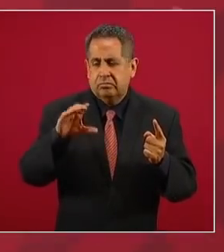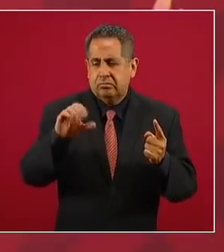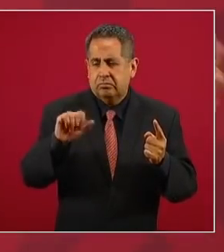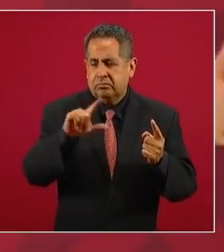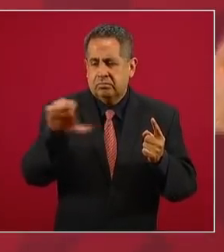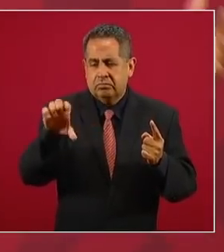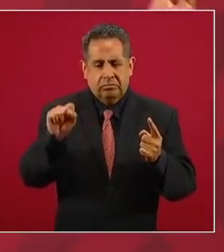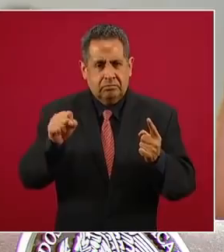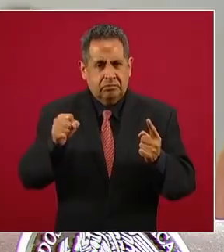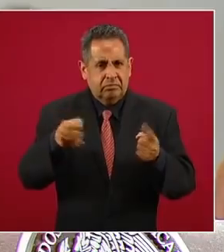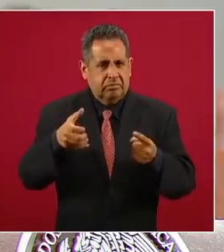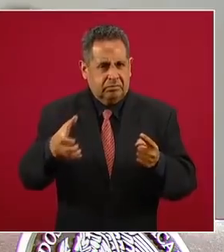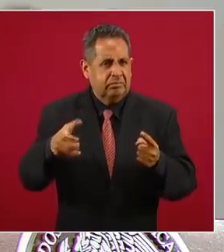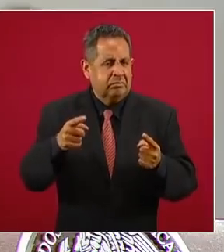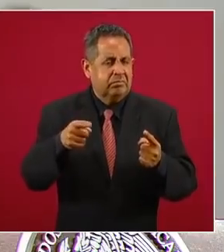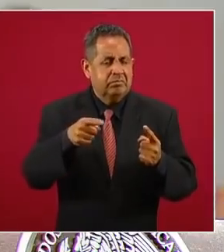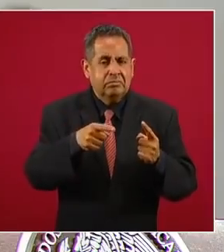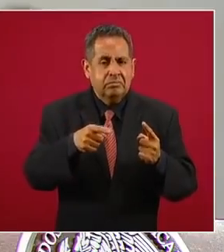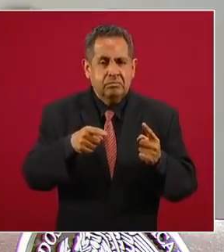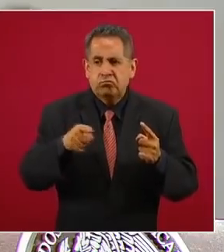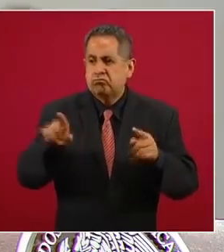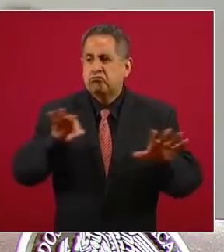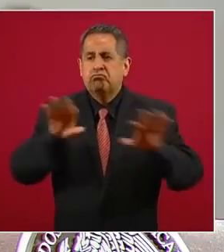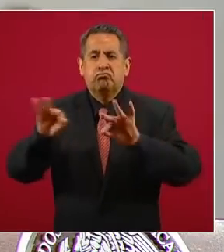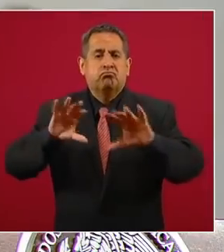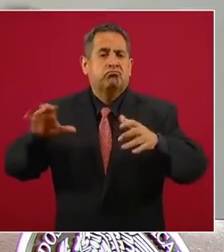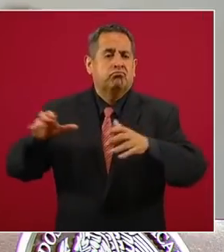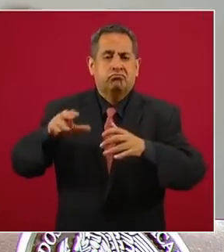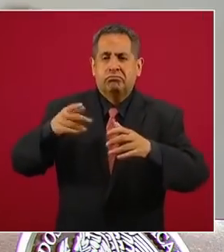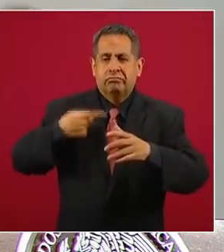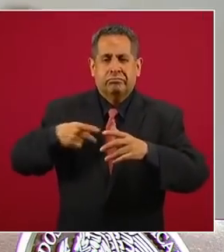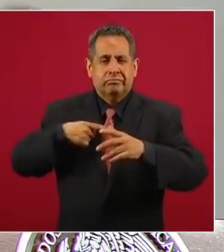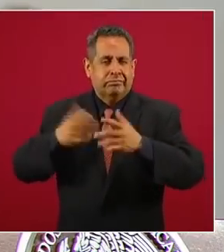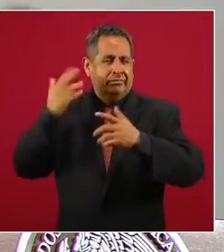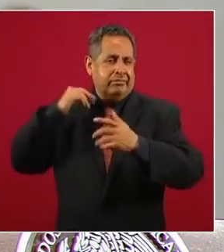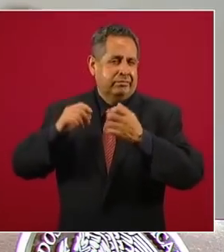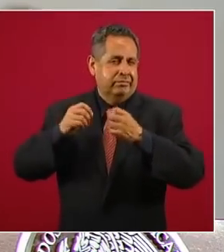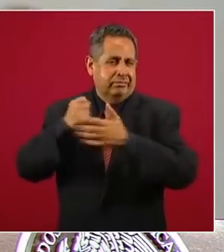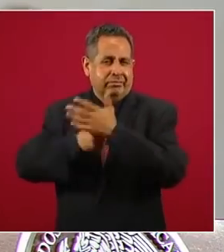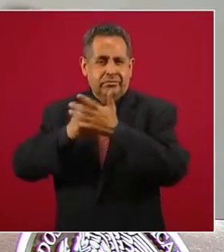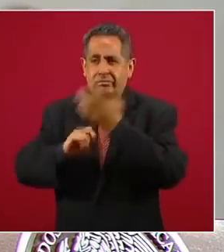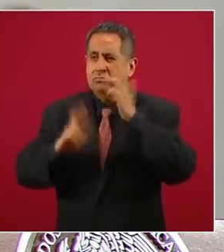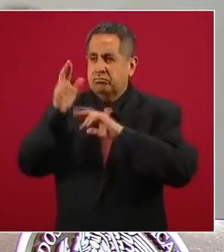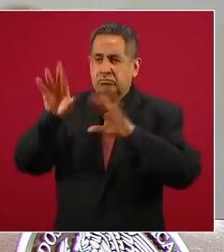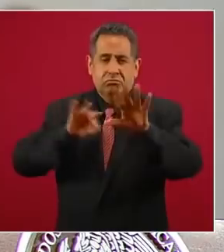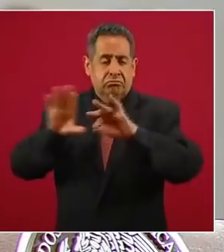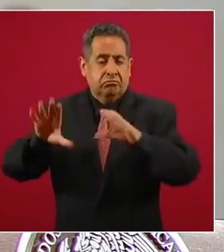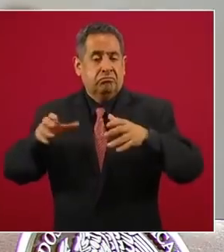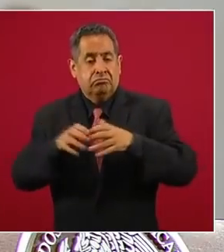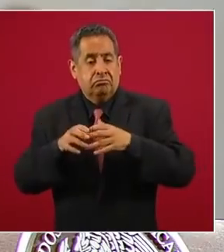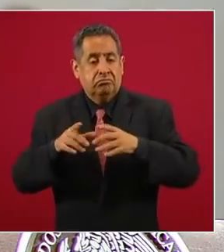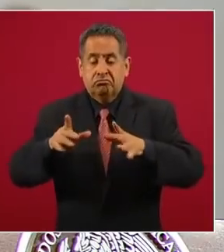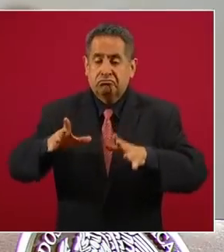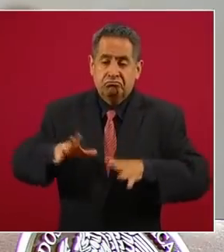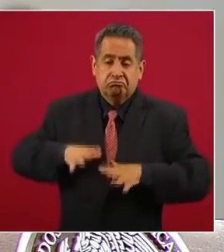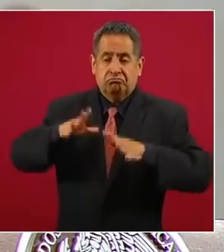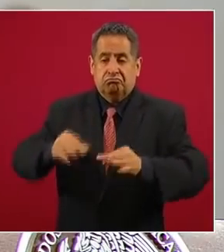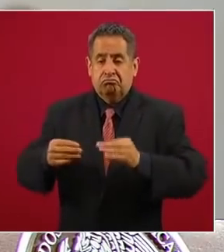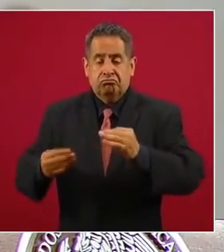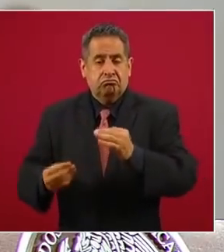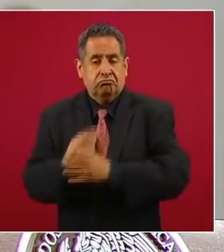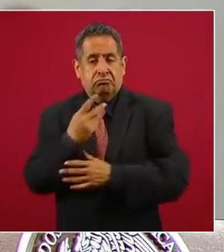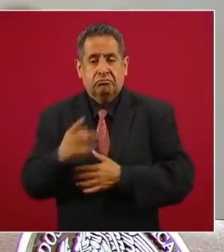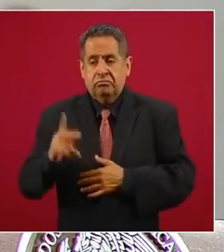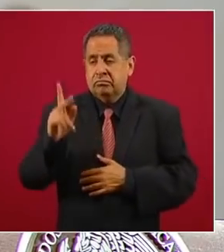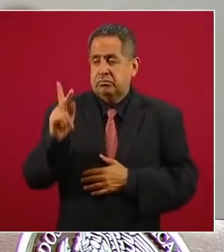agrupa a todos los revolucionarios dispersos y funda el